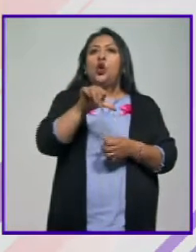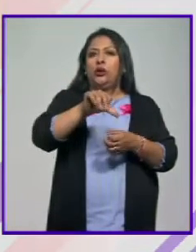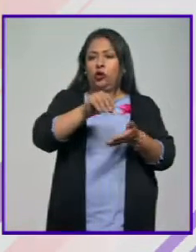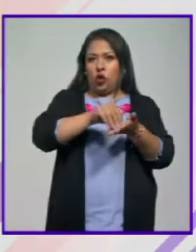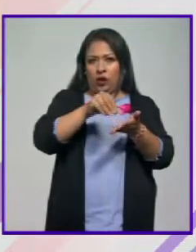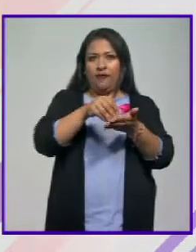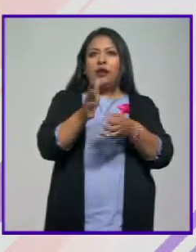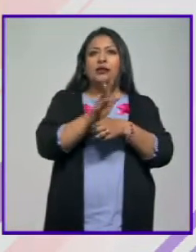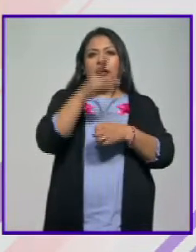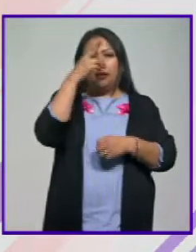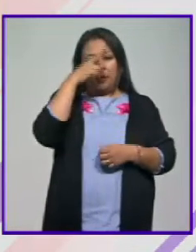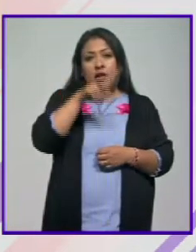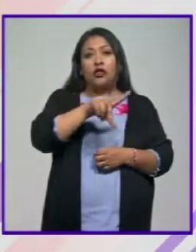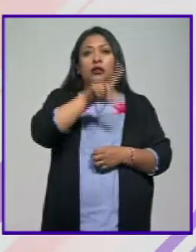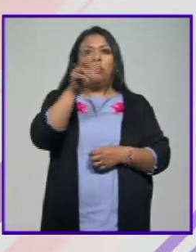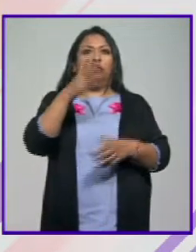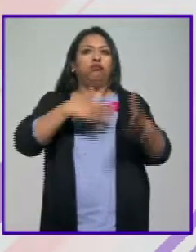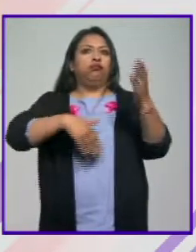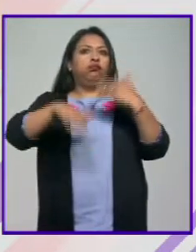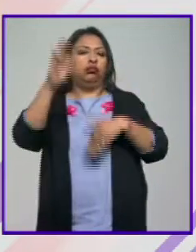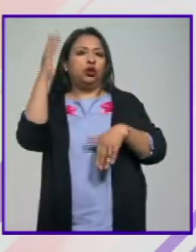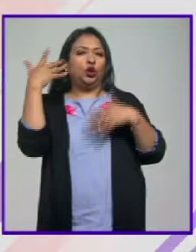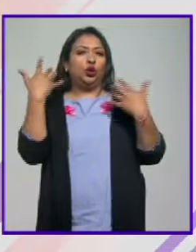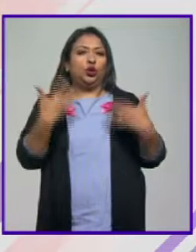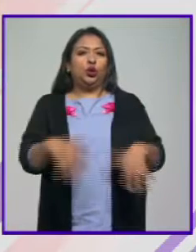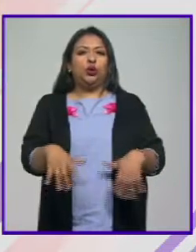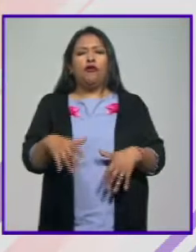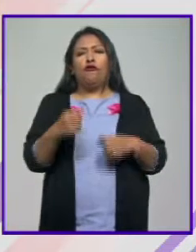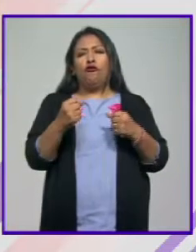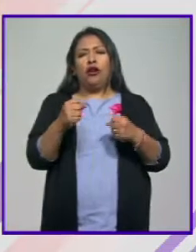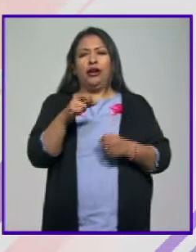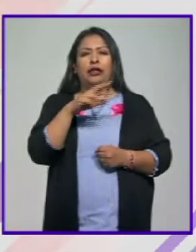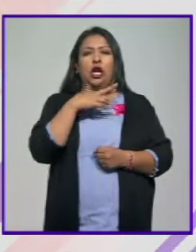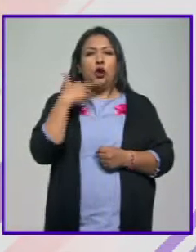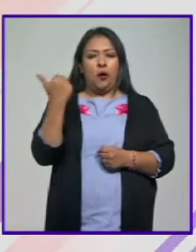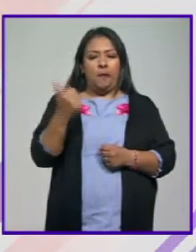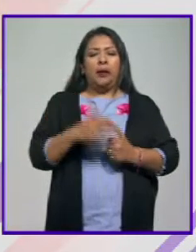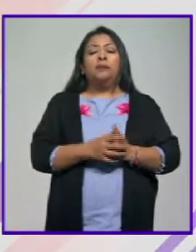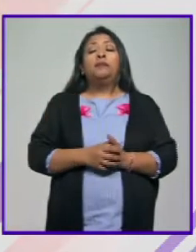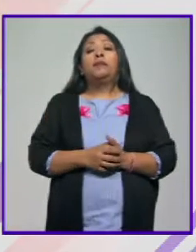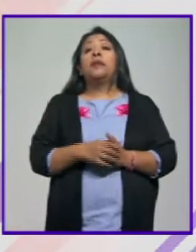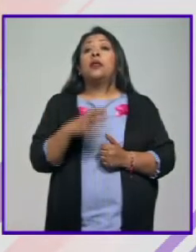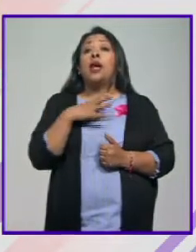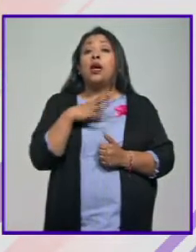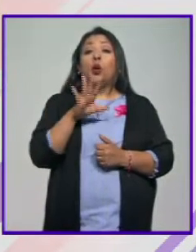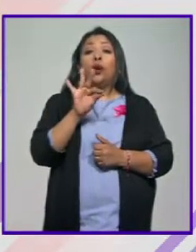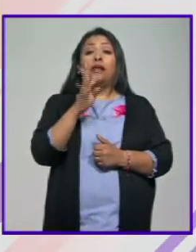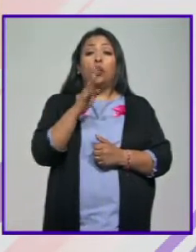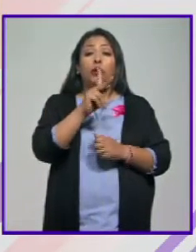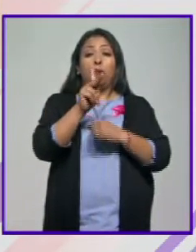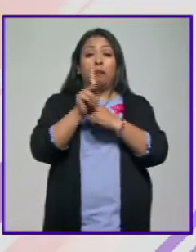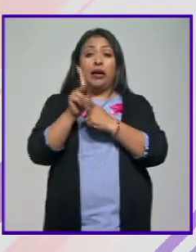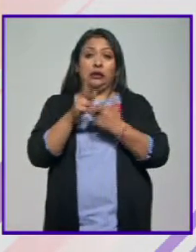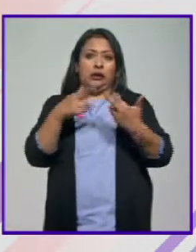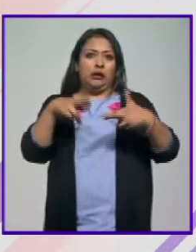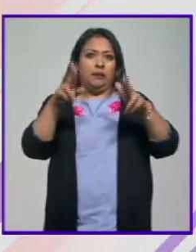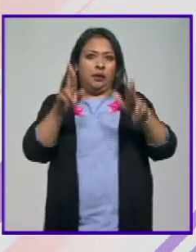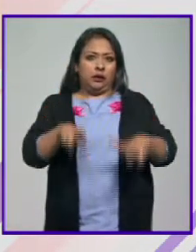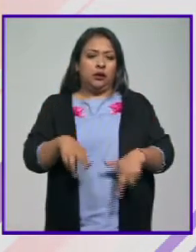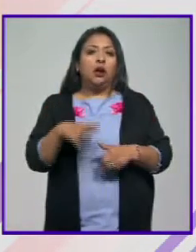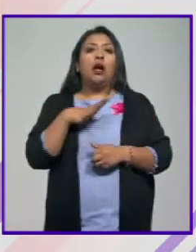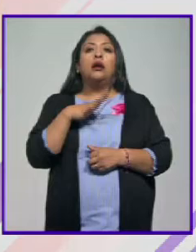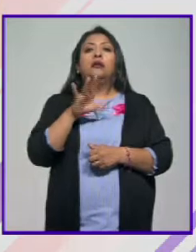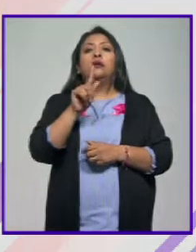mexicano después del éxito abismal de Roma y hubo 44 países representados.